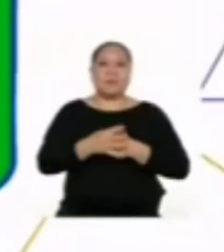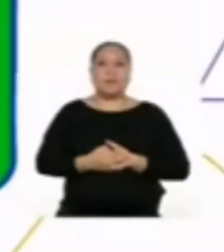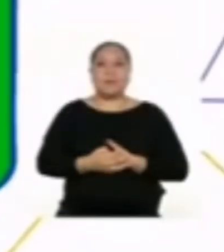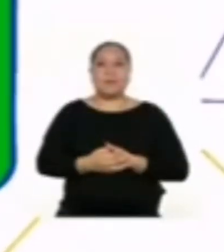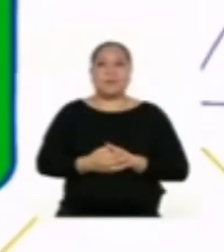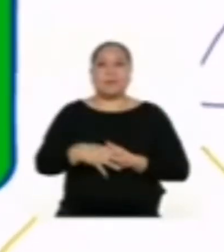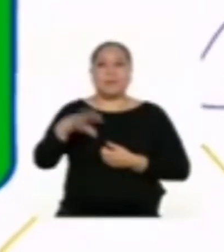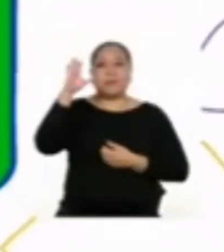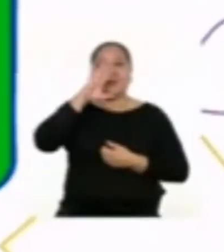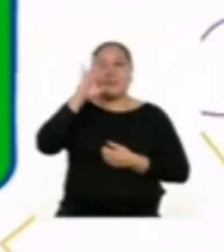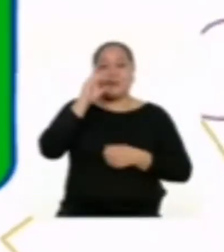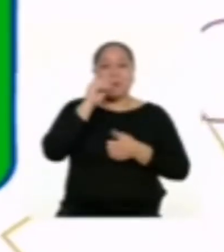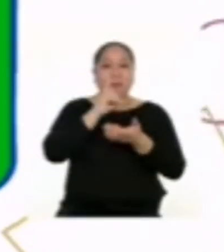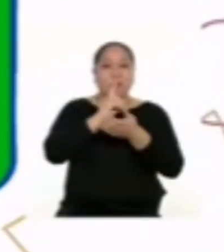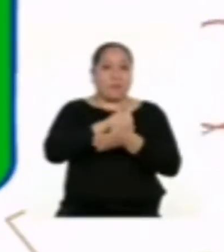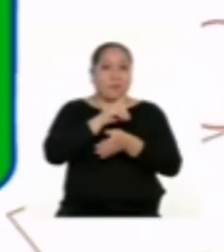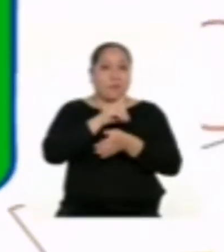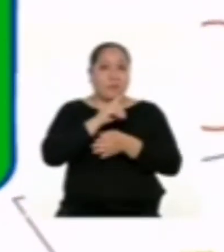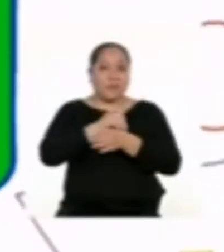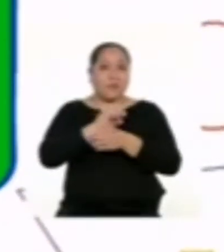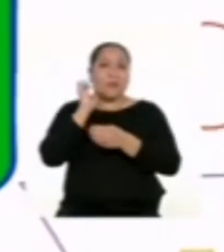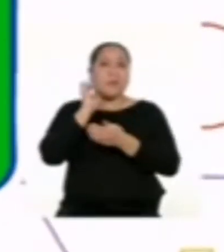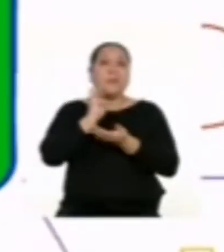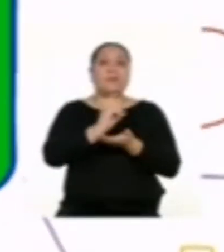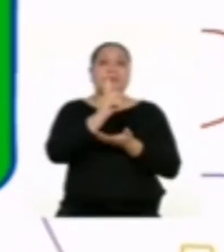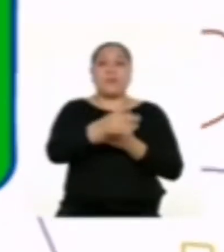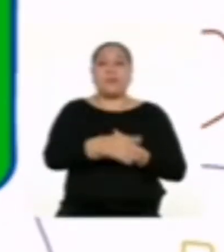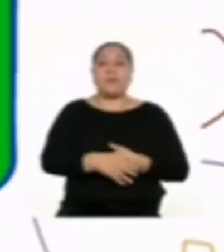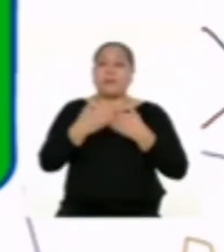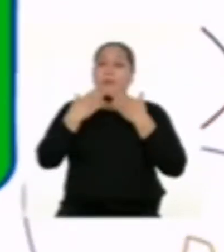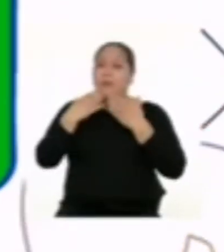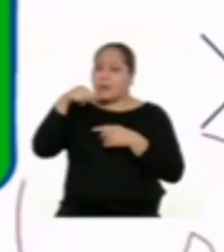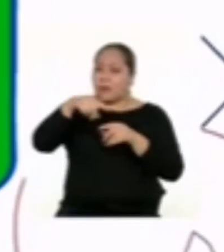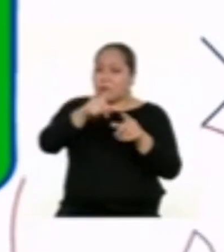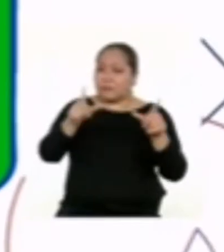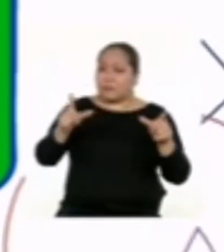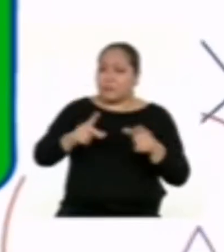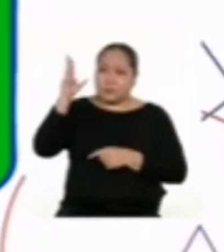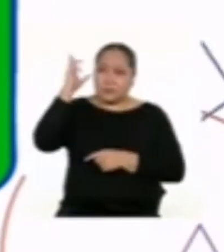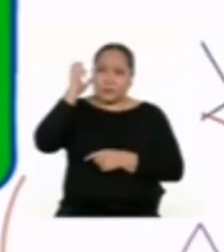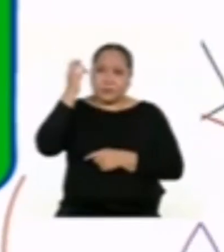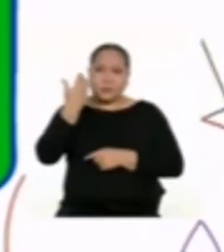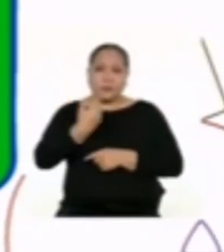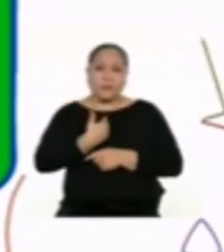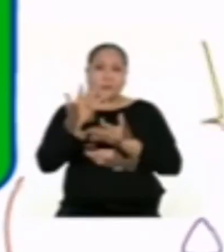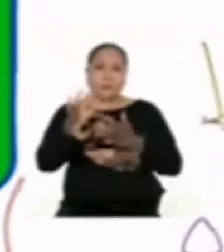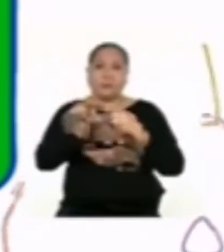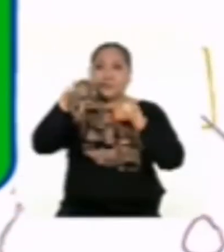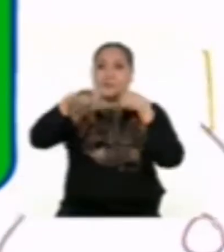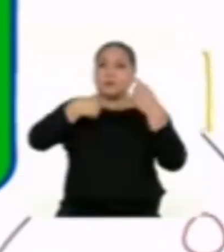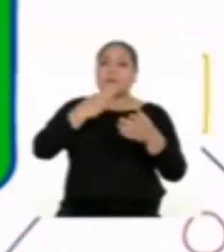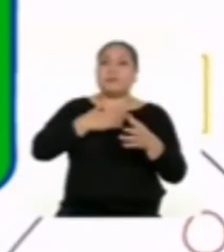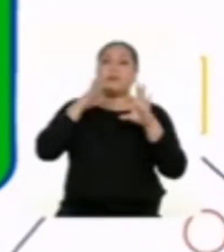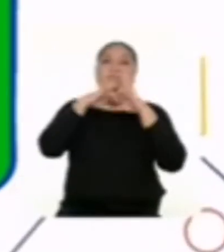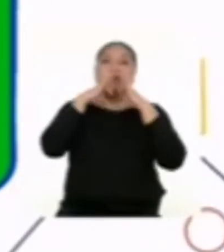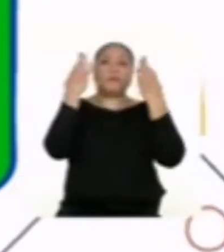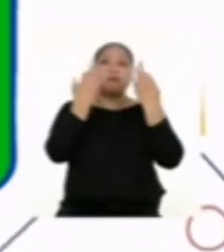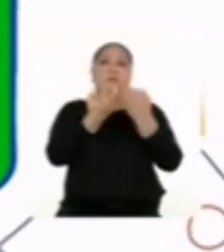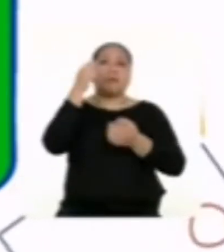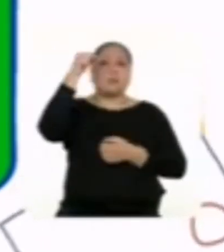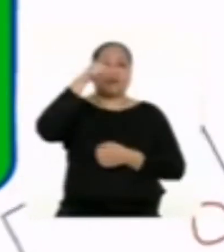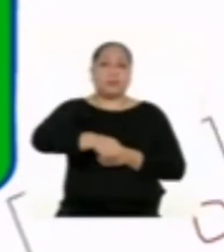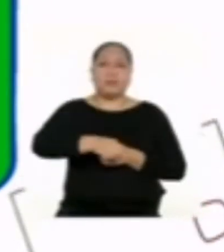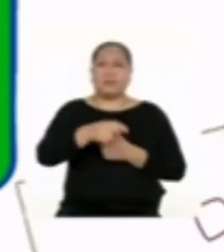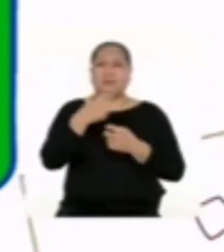Hola, doctora Educación. Gracias por tener un espacio en el que puedan escucharnos. Quiero contarles que en mi familia la